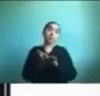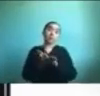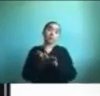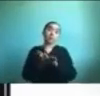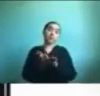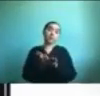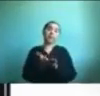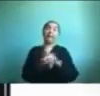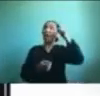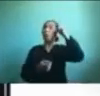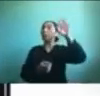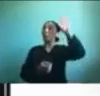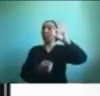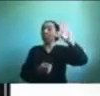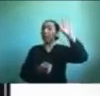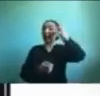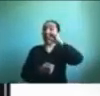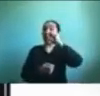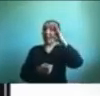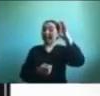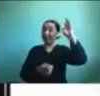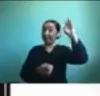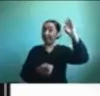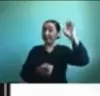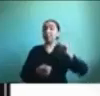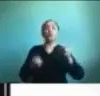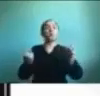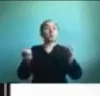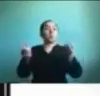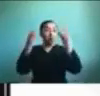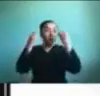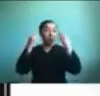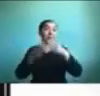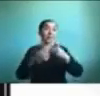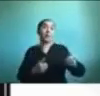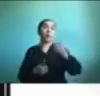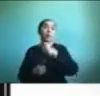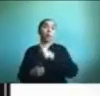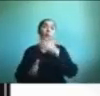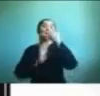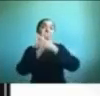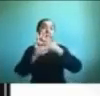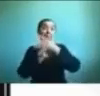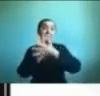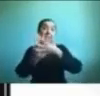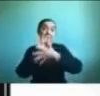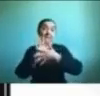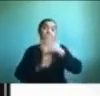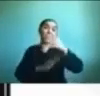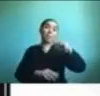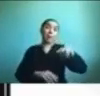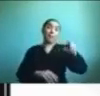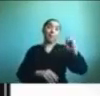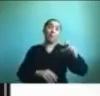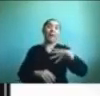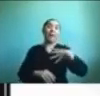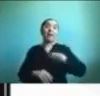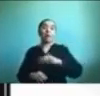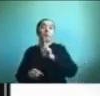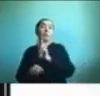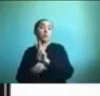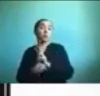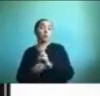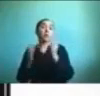sueñaletras podemos aprender en conjunto señas tanto padres como hijos o profesores y